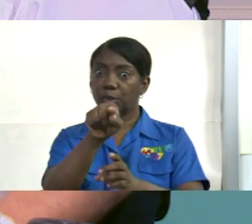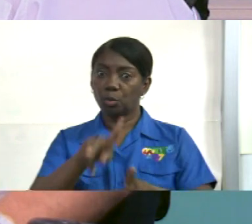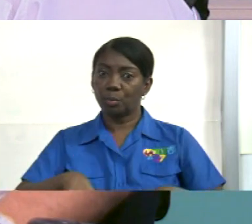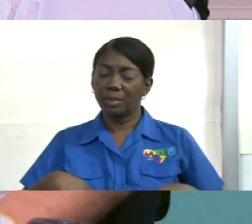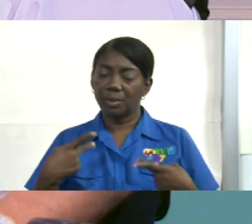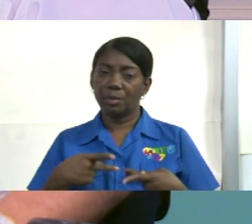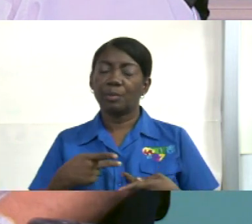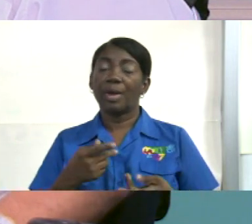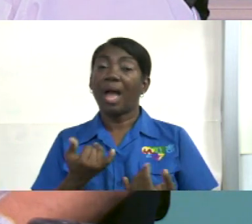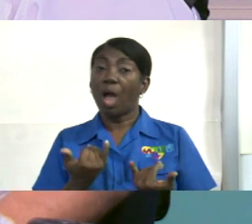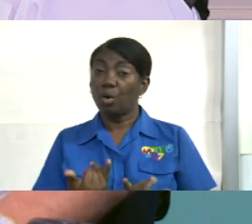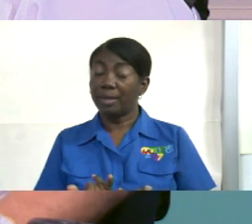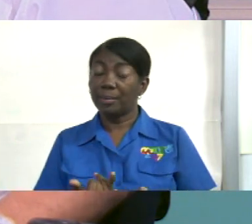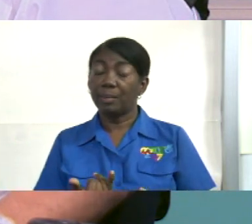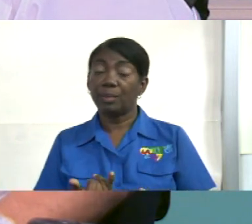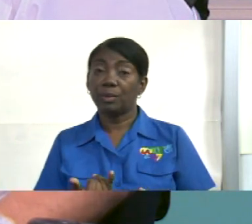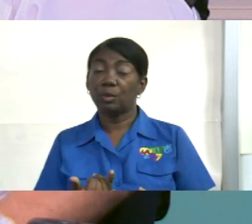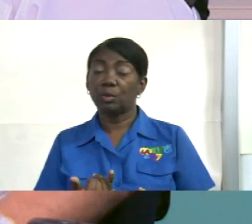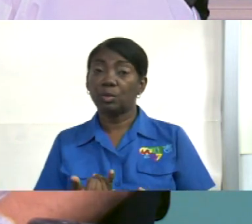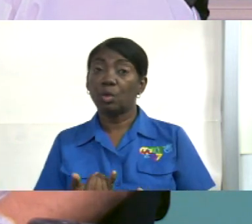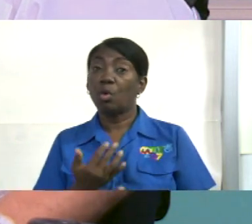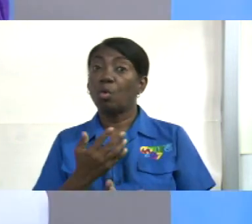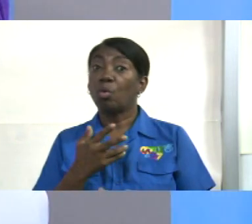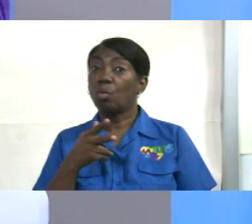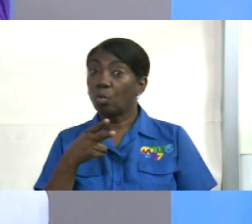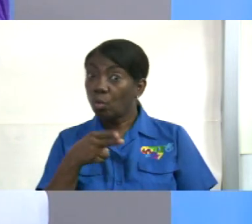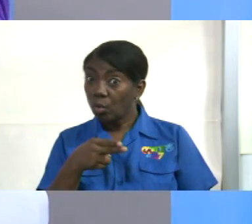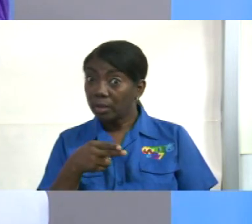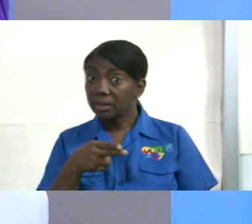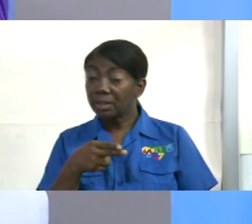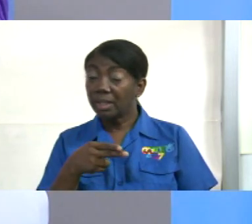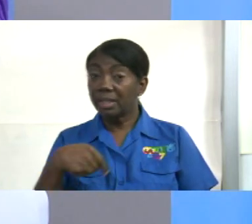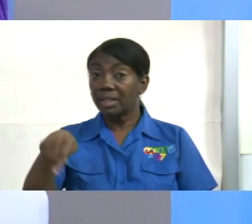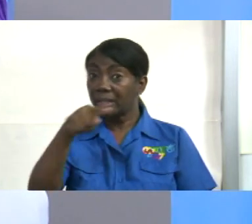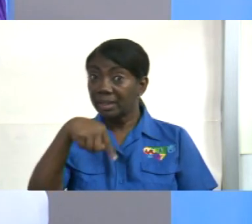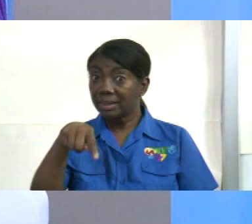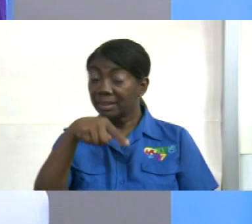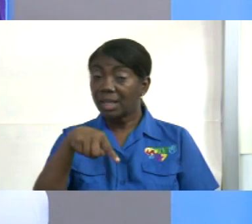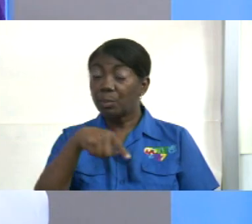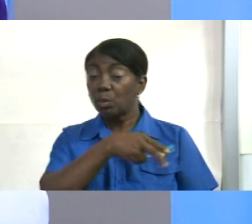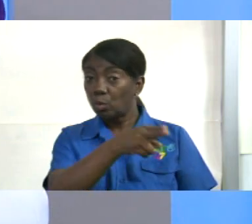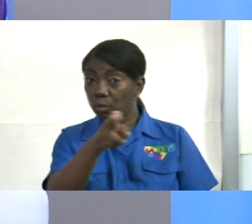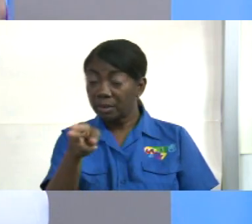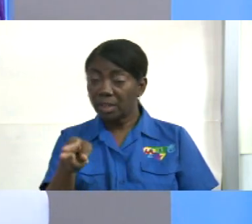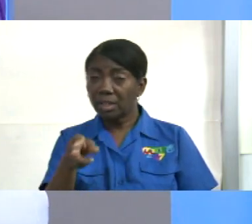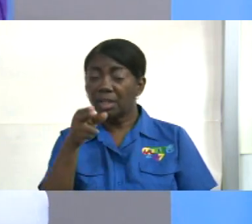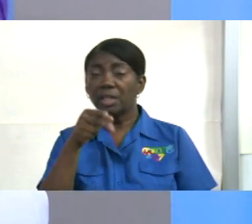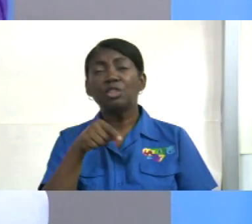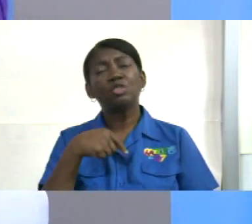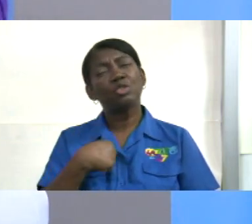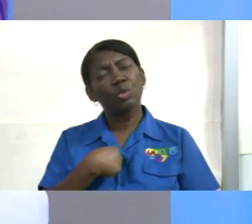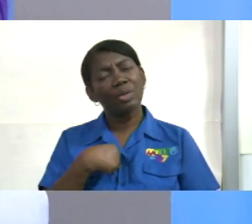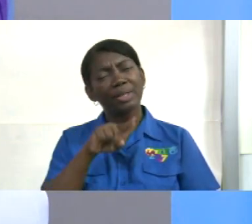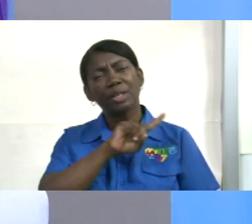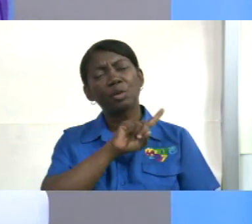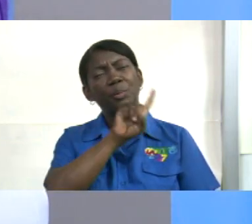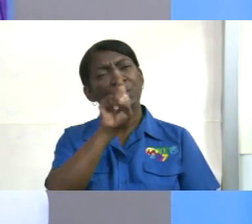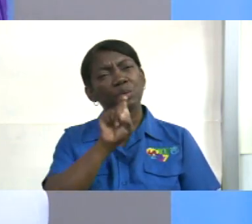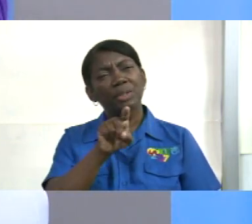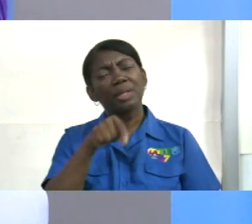a hacer una un pequeño corte enseguida regresamos con ustedes y yo le quiero preguntar después